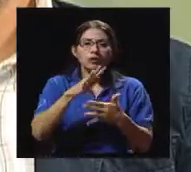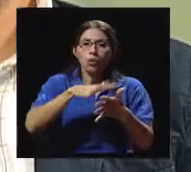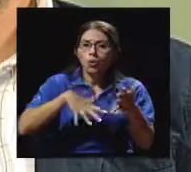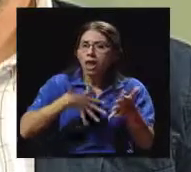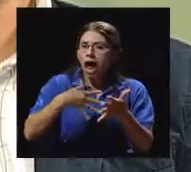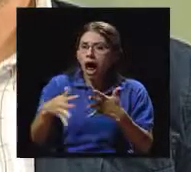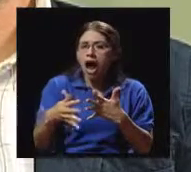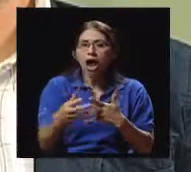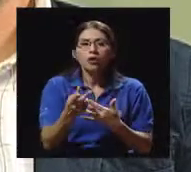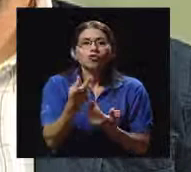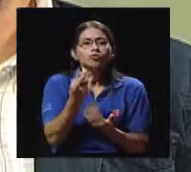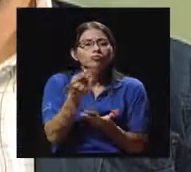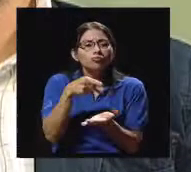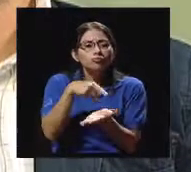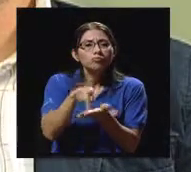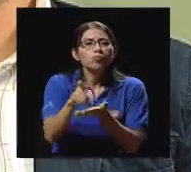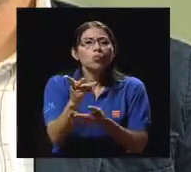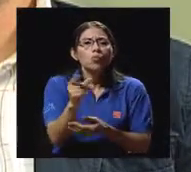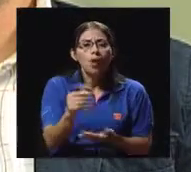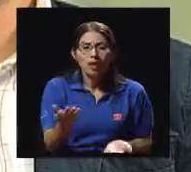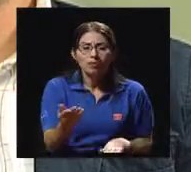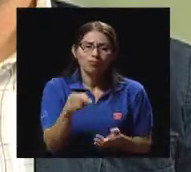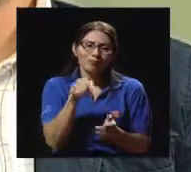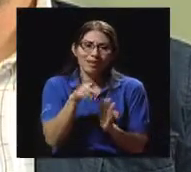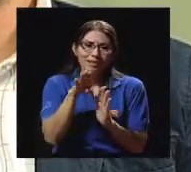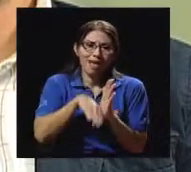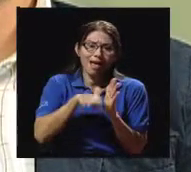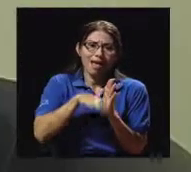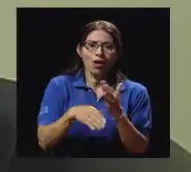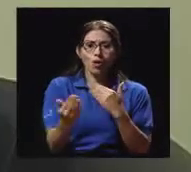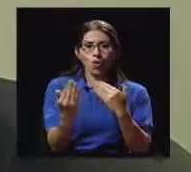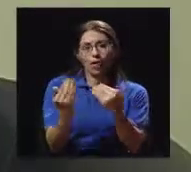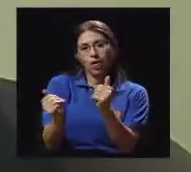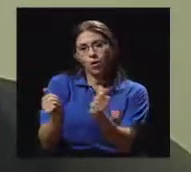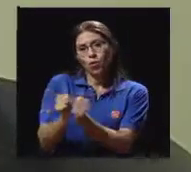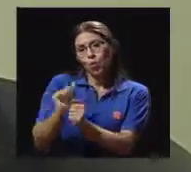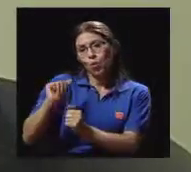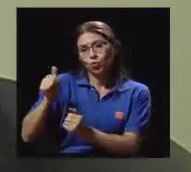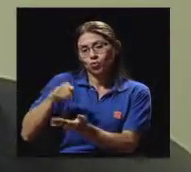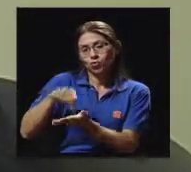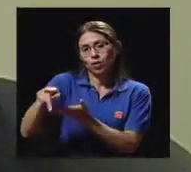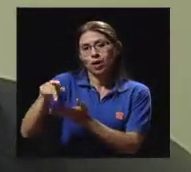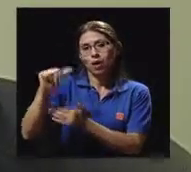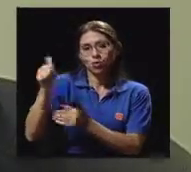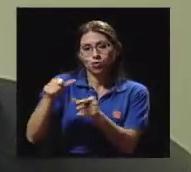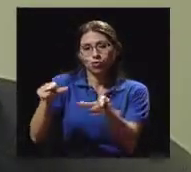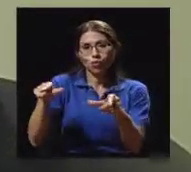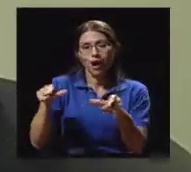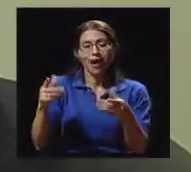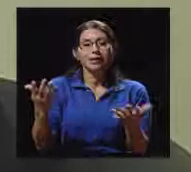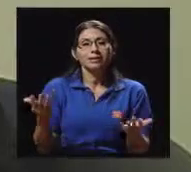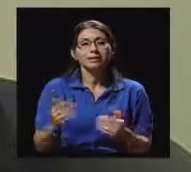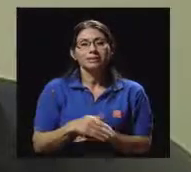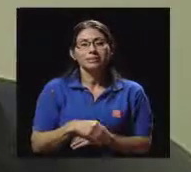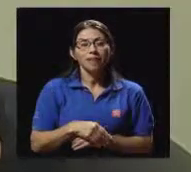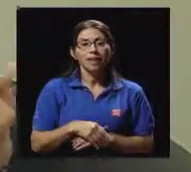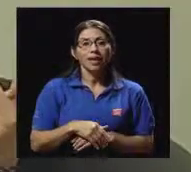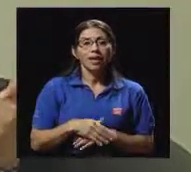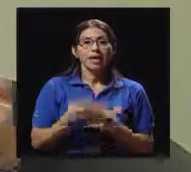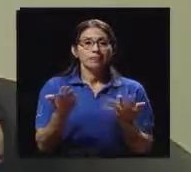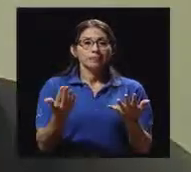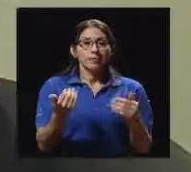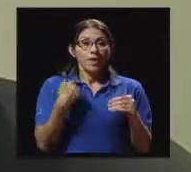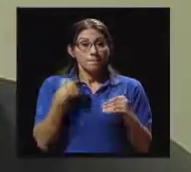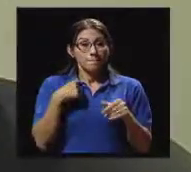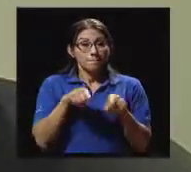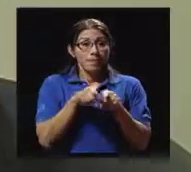precios muy accesibles comparados con los precios que se manejan en otros lugares. Tenemos, está